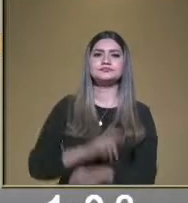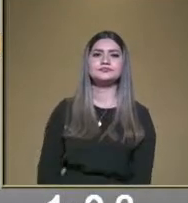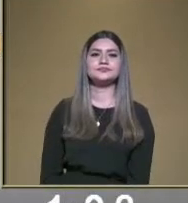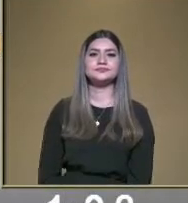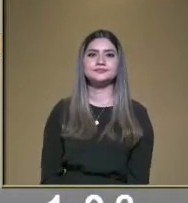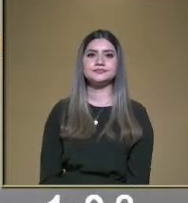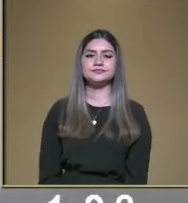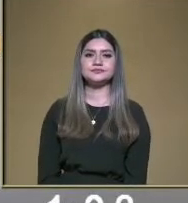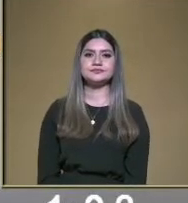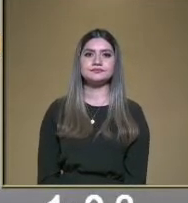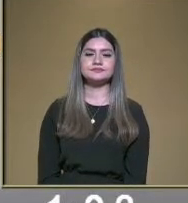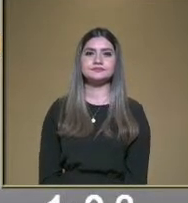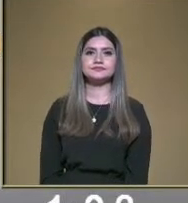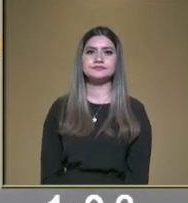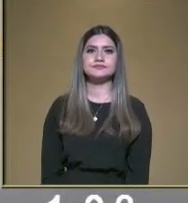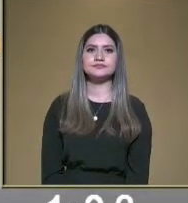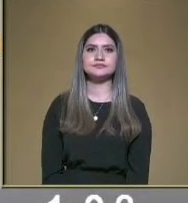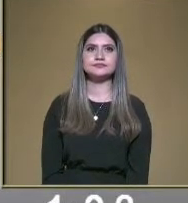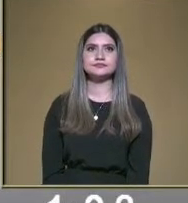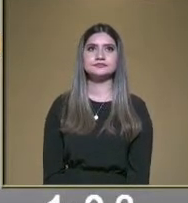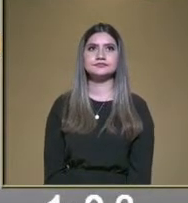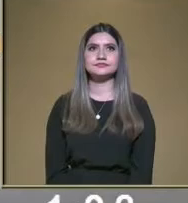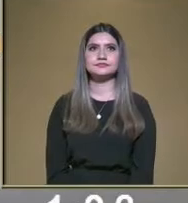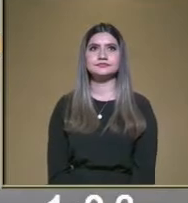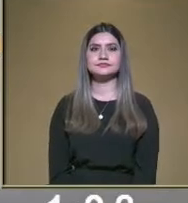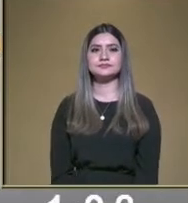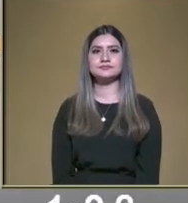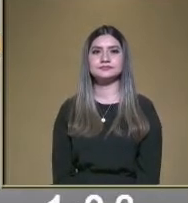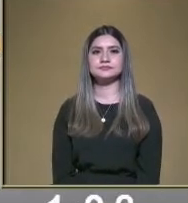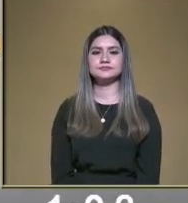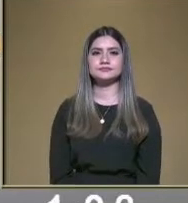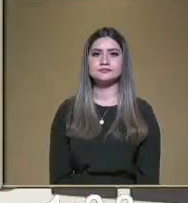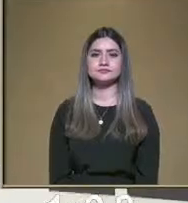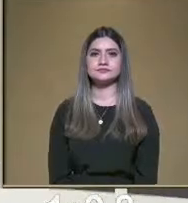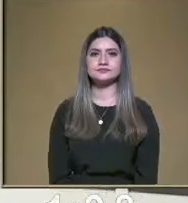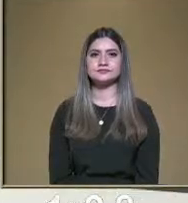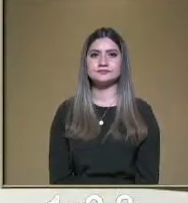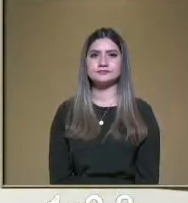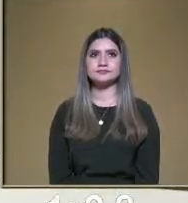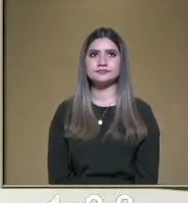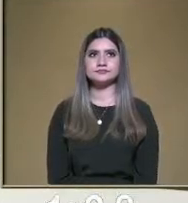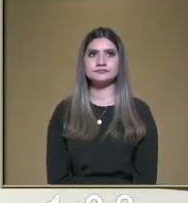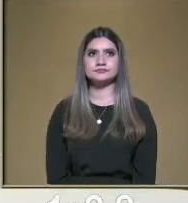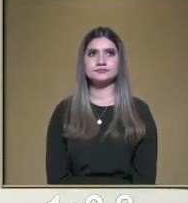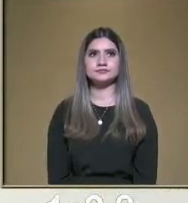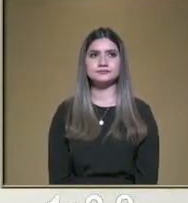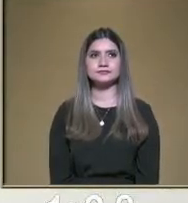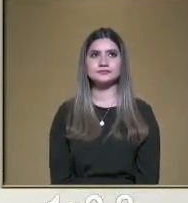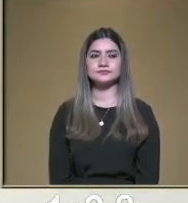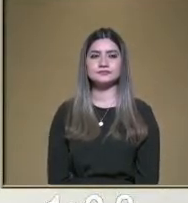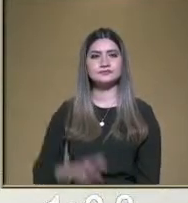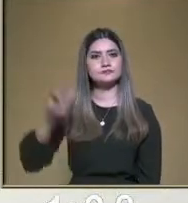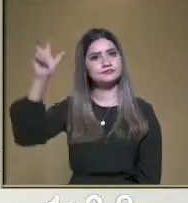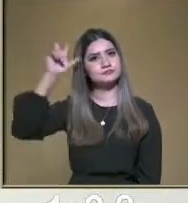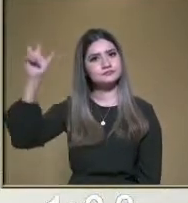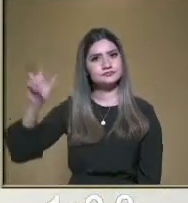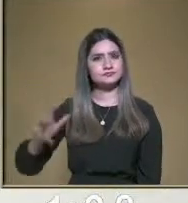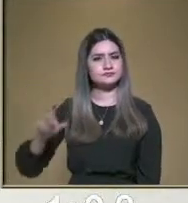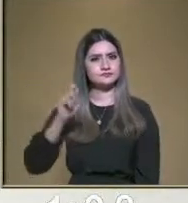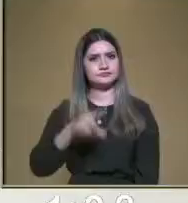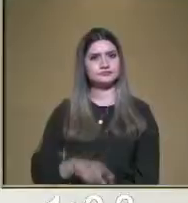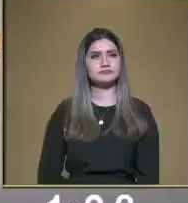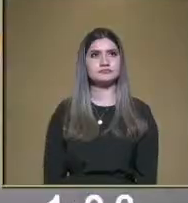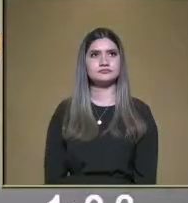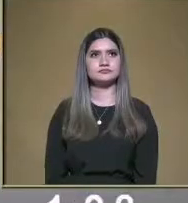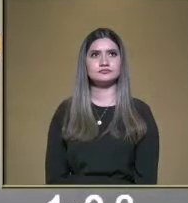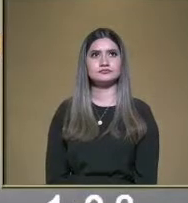Puede ser, que bueno, que son de Querétaro, ajá, Hidalgo, también puede ¿Y qué se autodenominan? Ah,